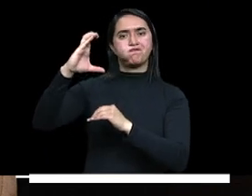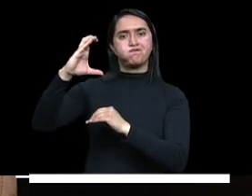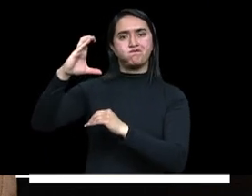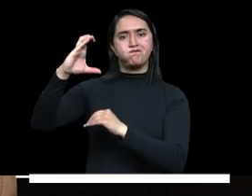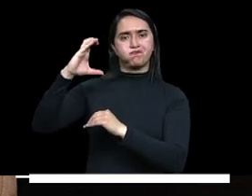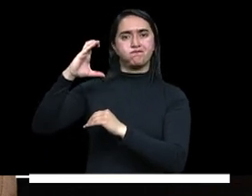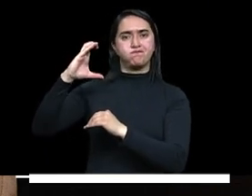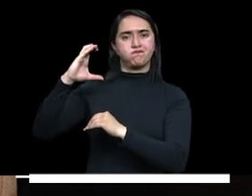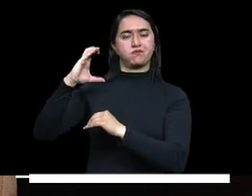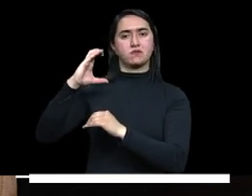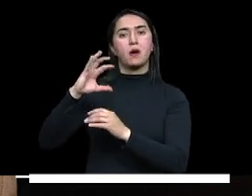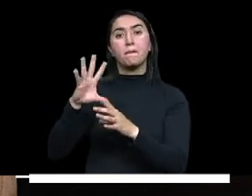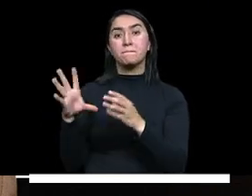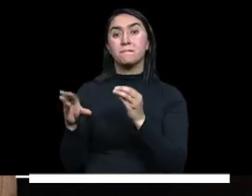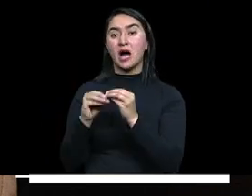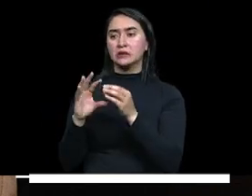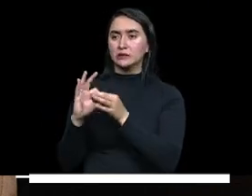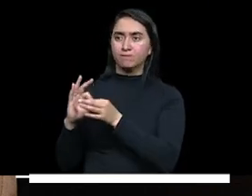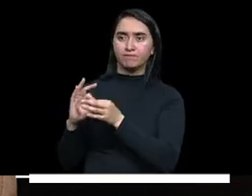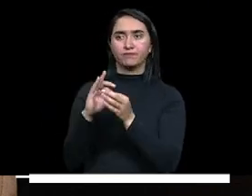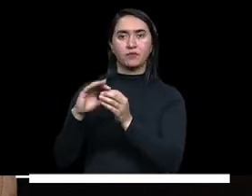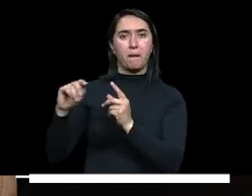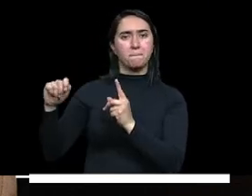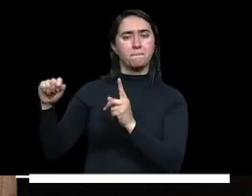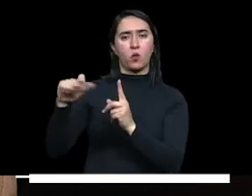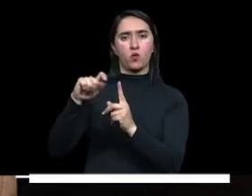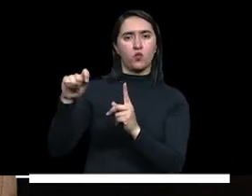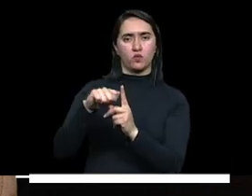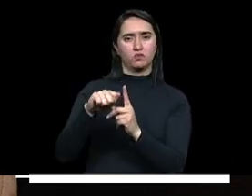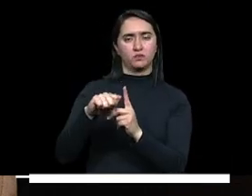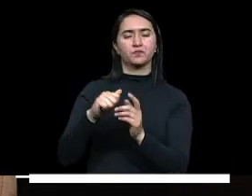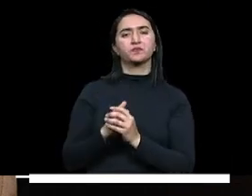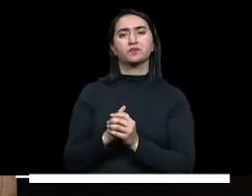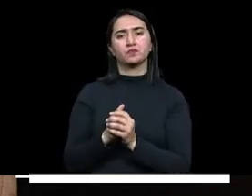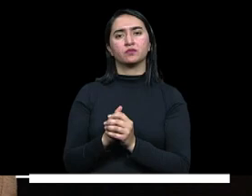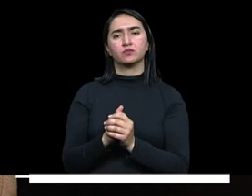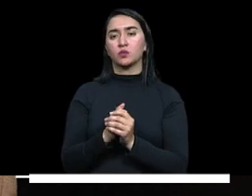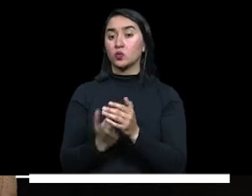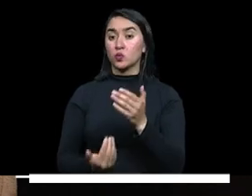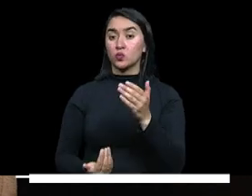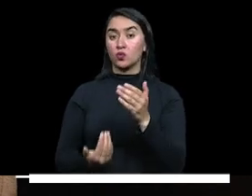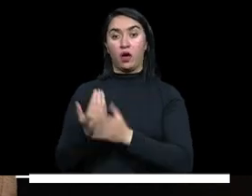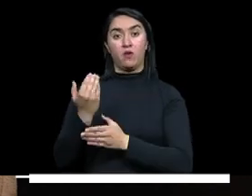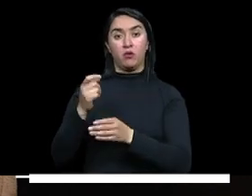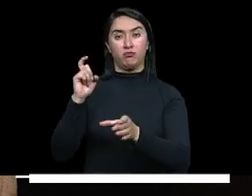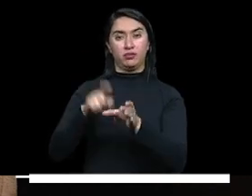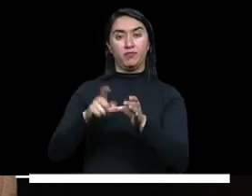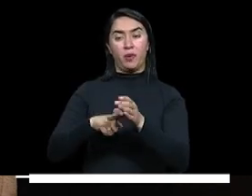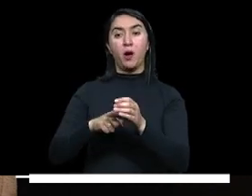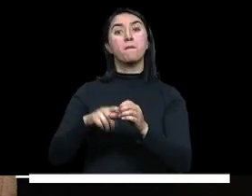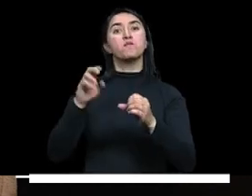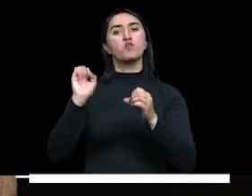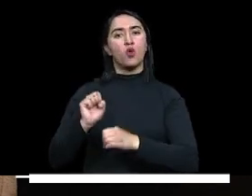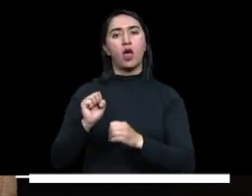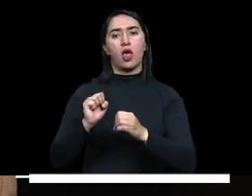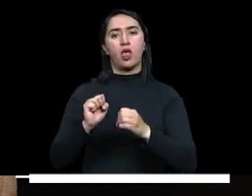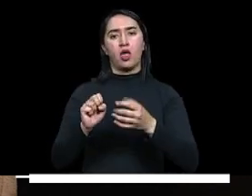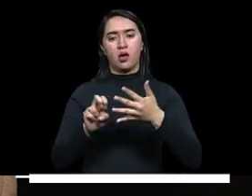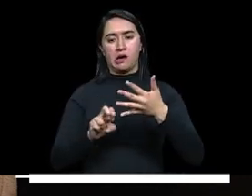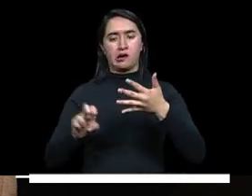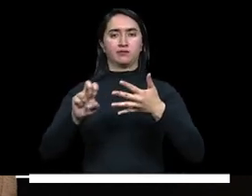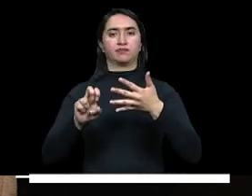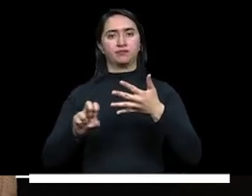en el incremento de la bonificación pedagógica. Anunciamos también una nueva convocatoria para el ascenso y reubicación salarial